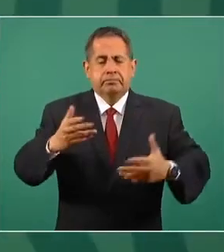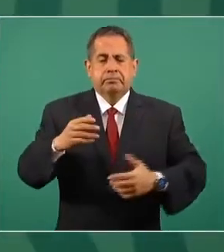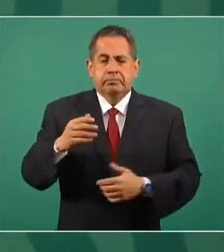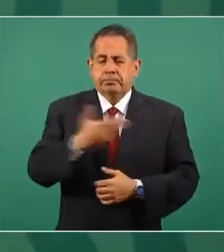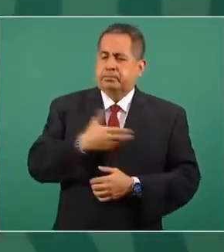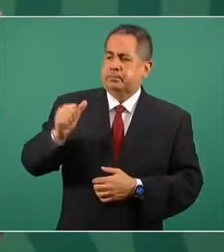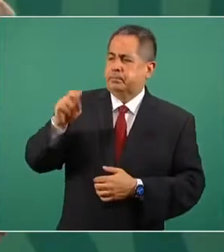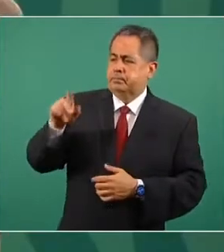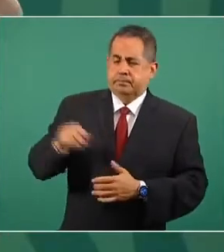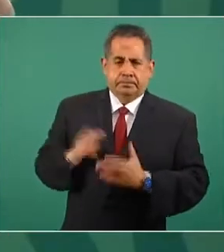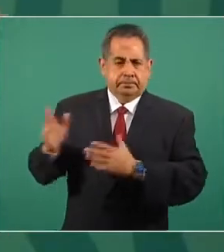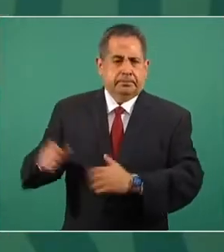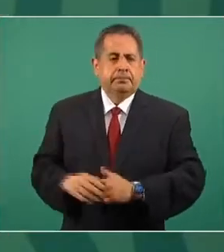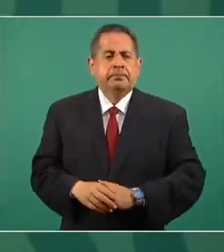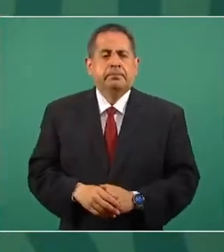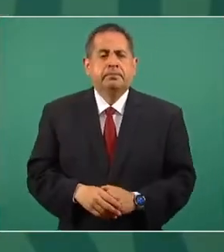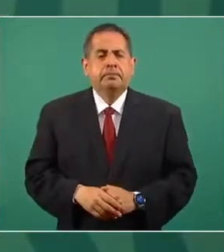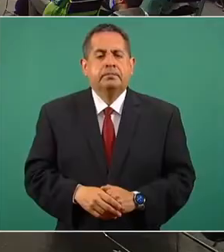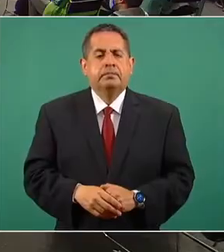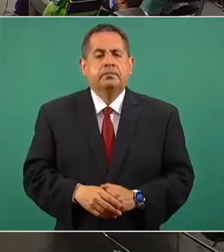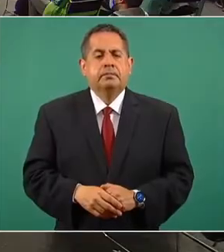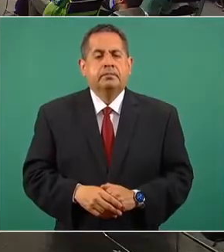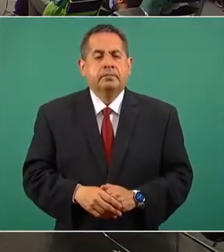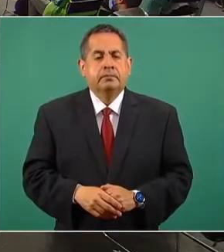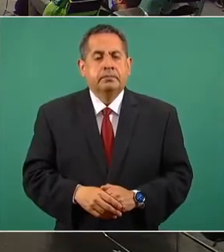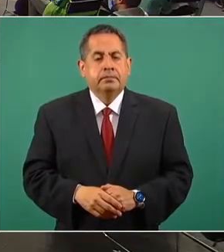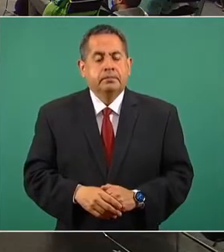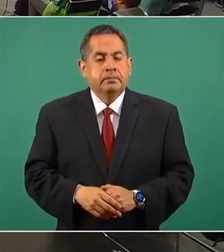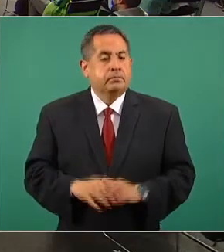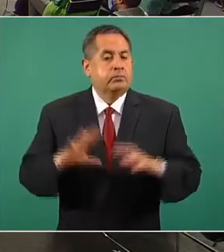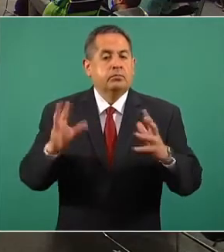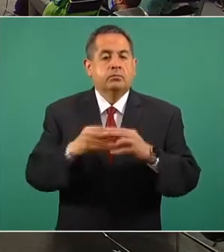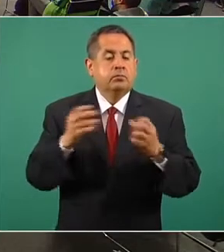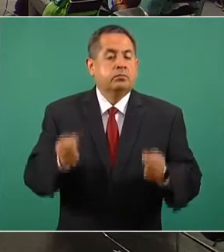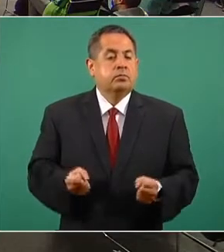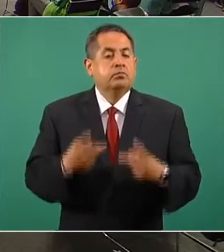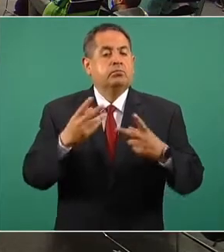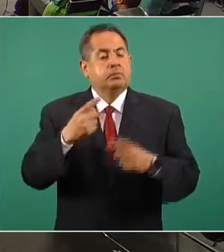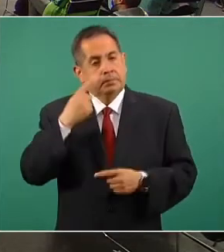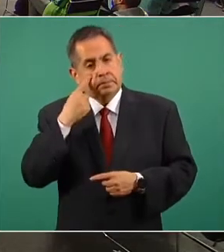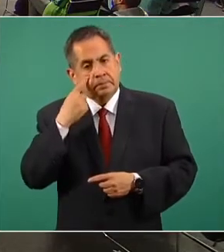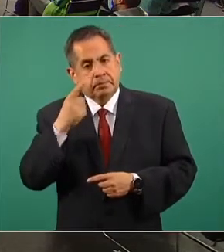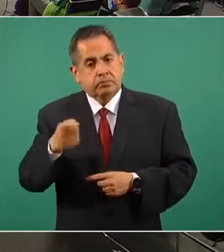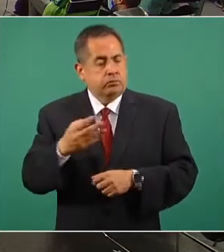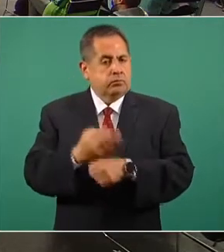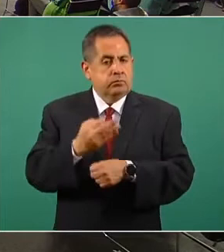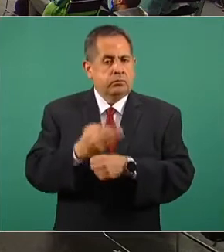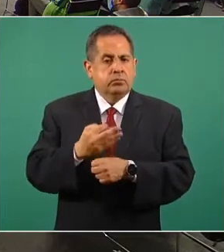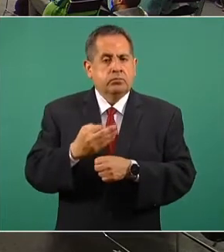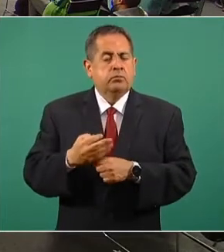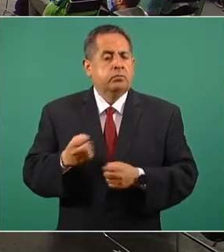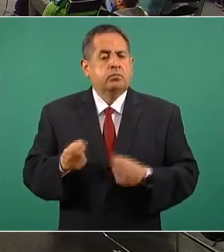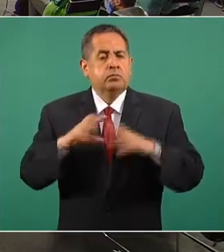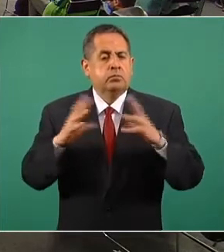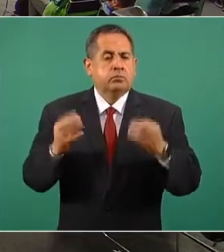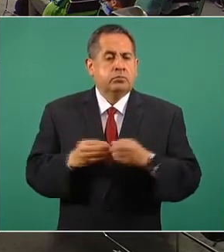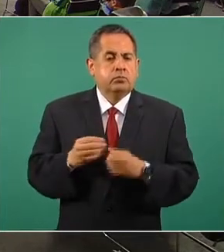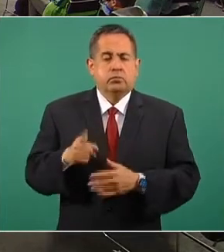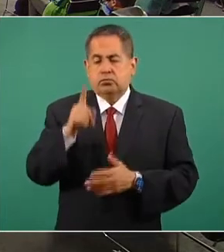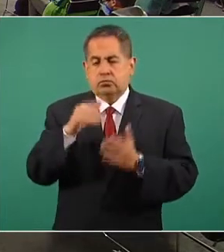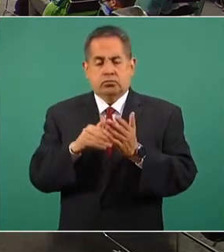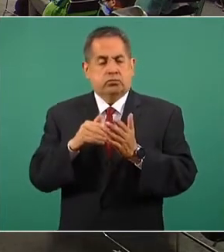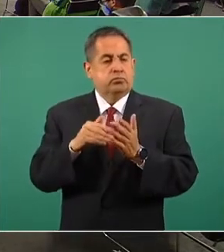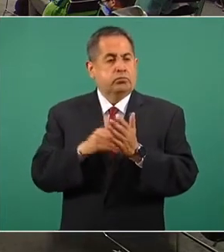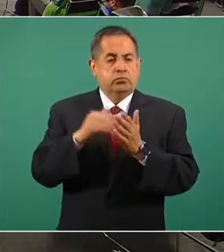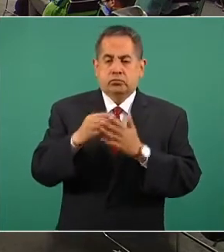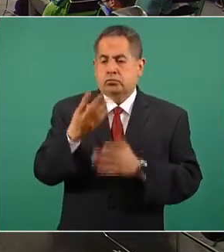Podemos pasar la siguiente. El número de casos estimados que tenemos a la fecha es de un millón